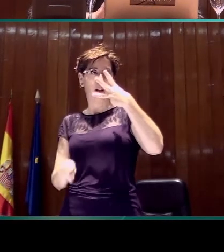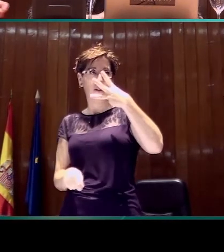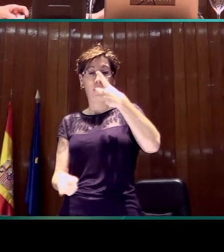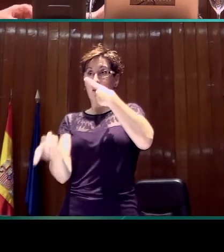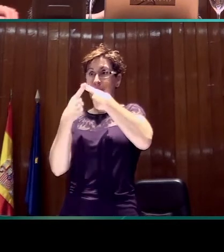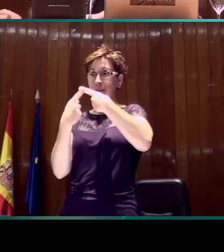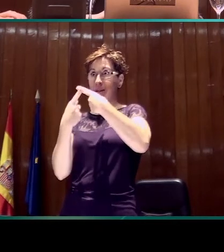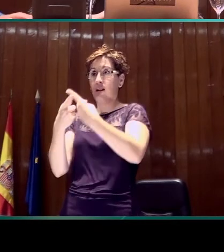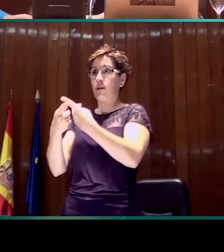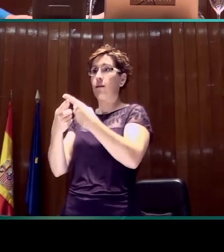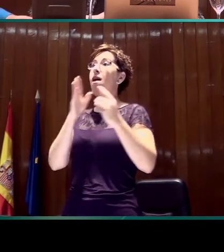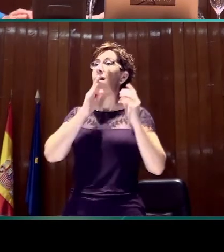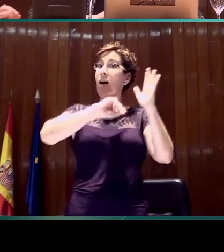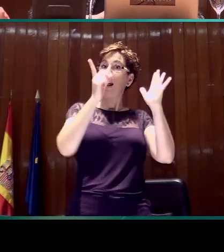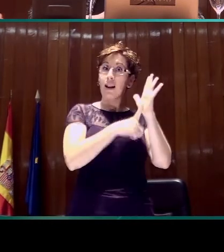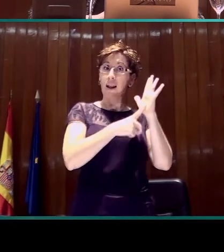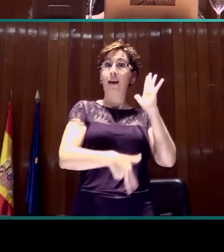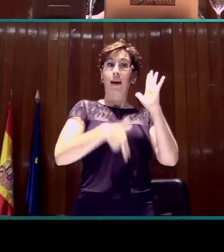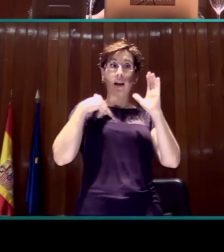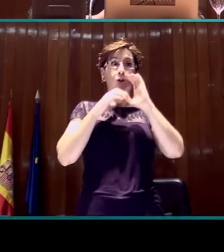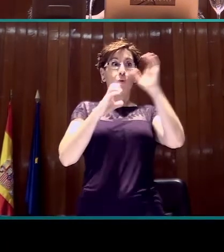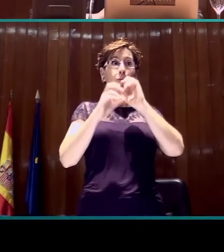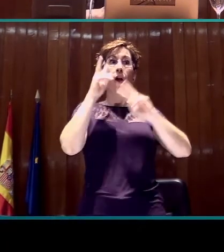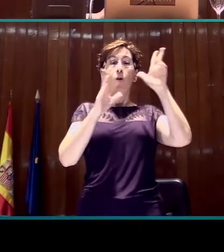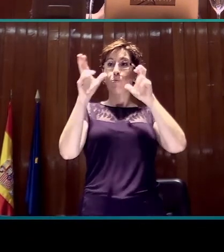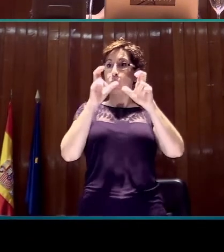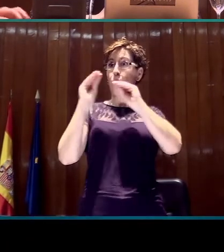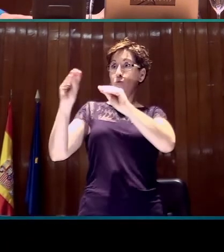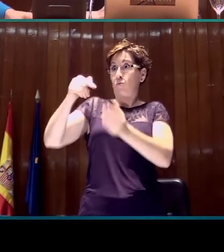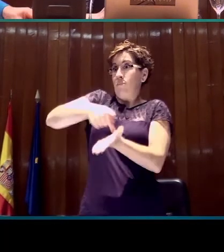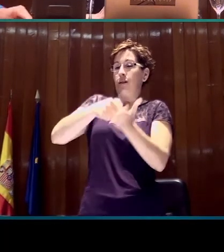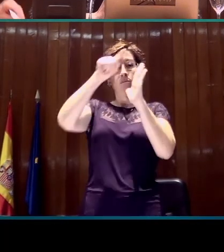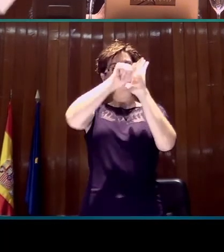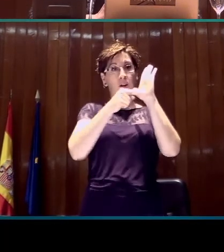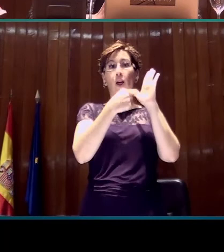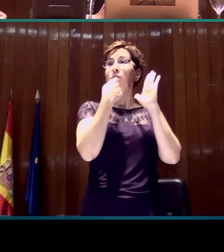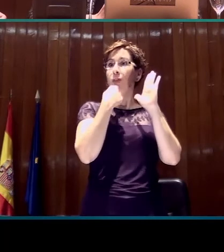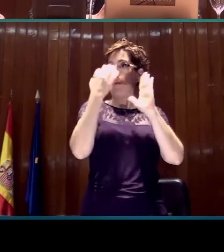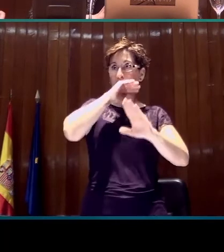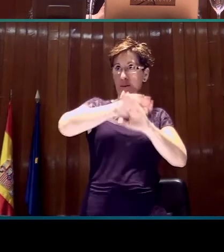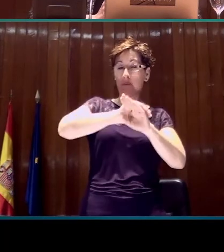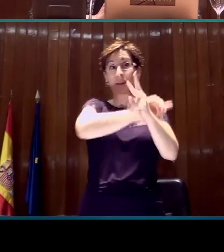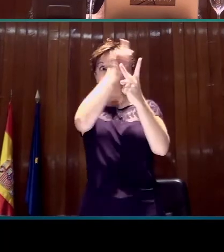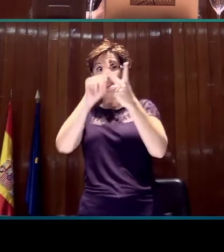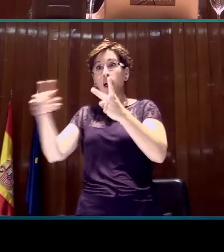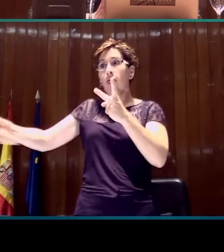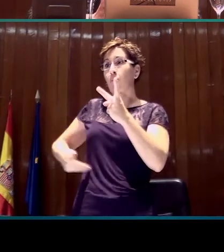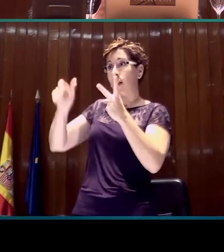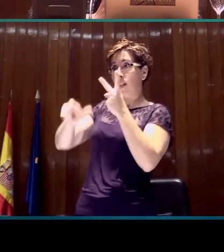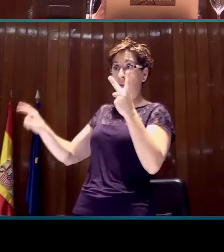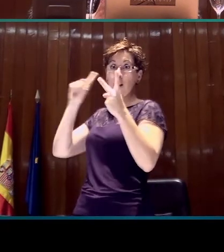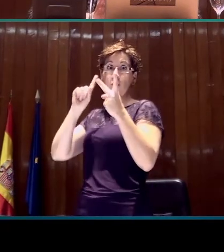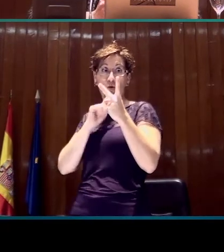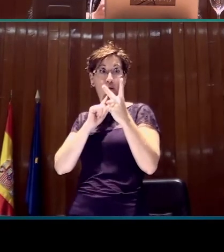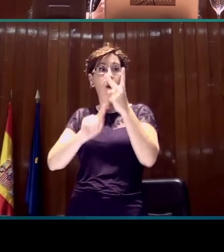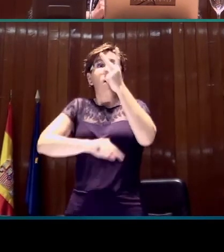lado, las exigencias de la Ley General de la Comunicación Audiovisual. Por otro lado, las demandas de las personas sordas y también la práctica